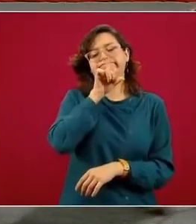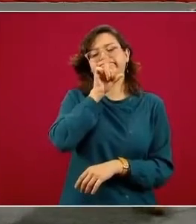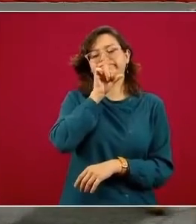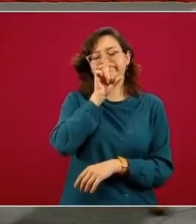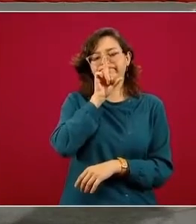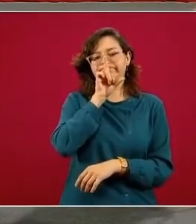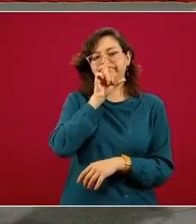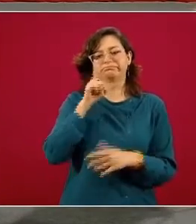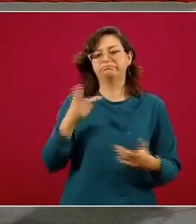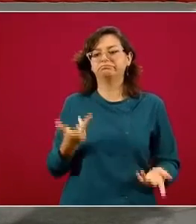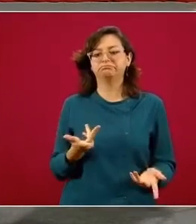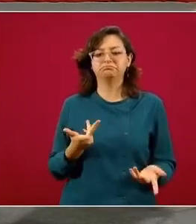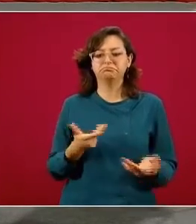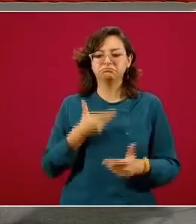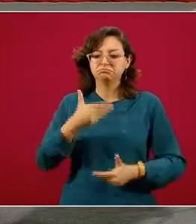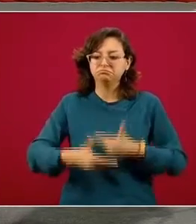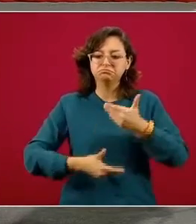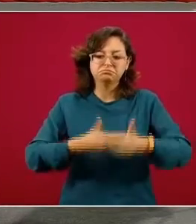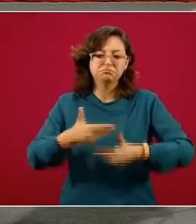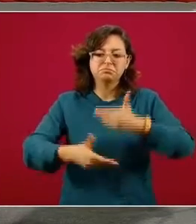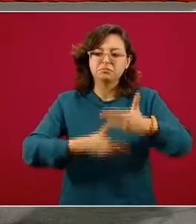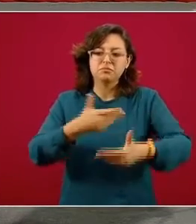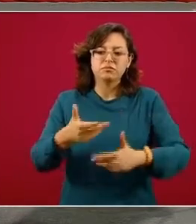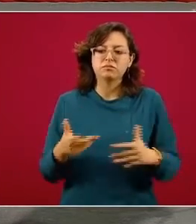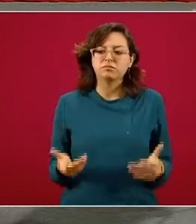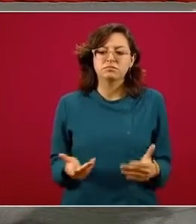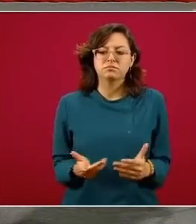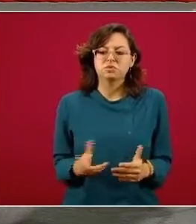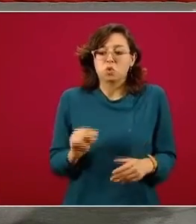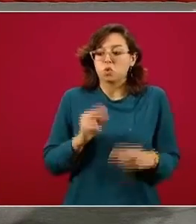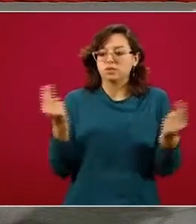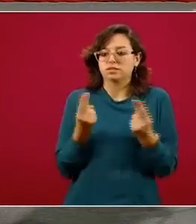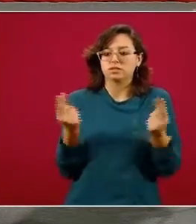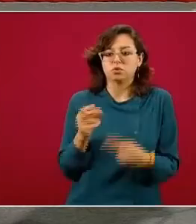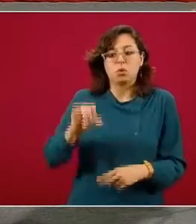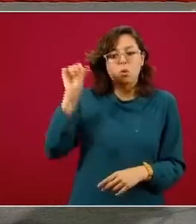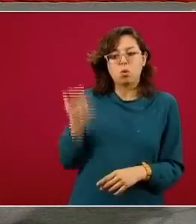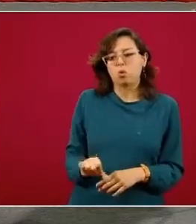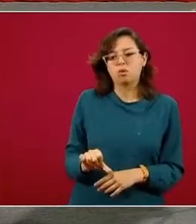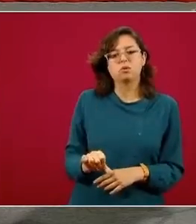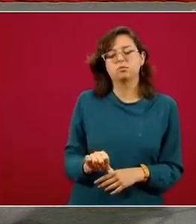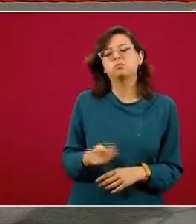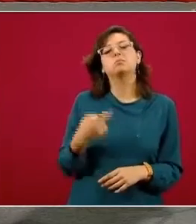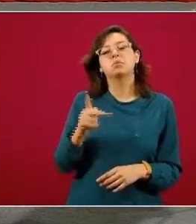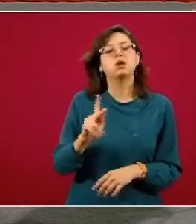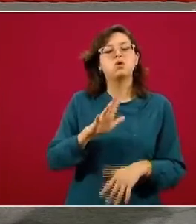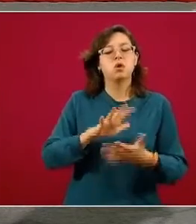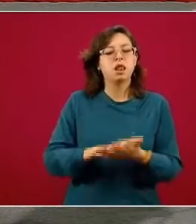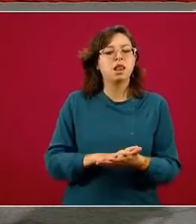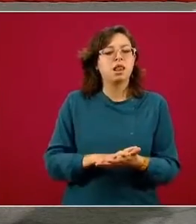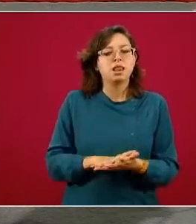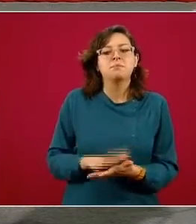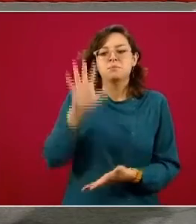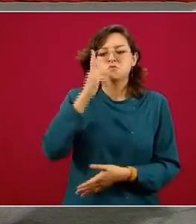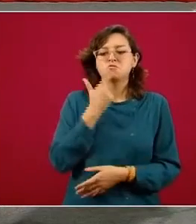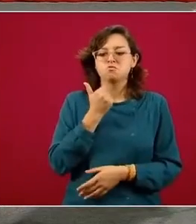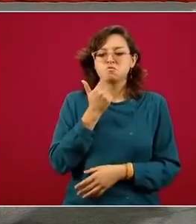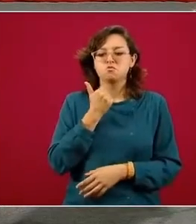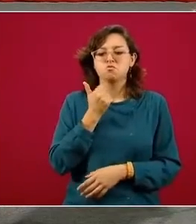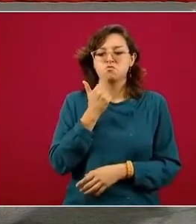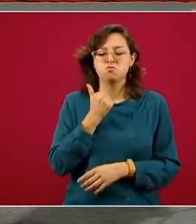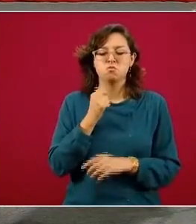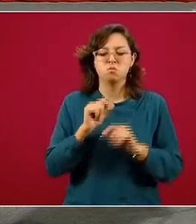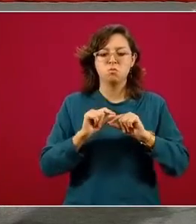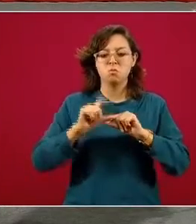Tampoco tiene que ser al instante para fines de vigilancia epidemiológica. Pero vean ustedes cómo, en la mayoría, la parte roja es mucho más